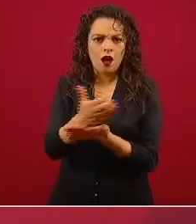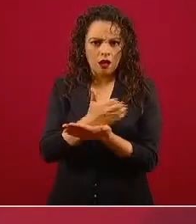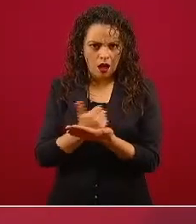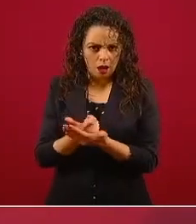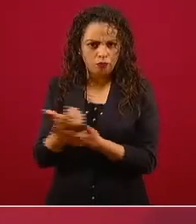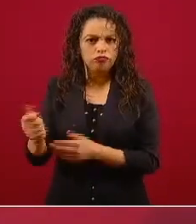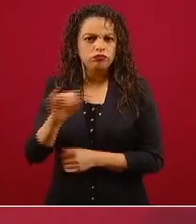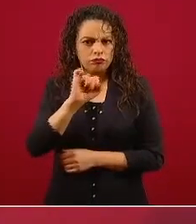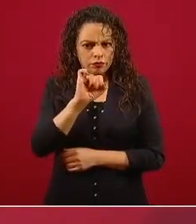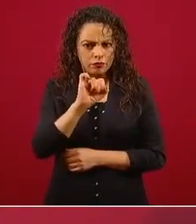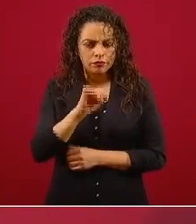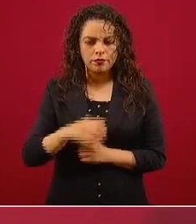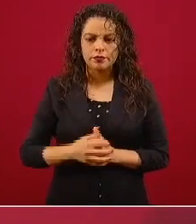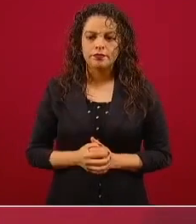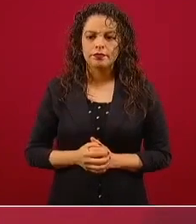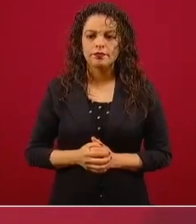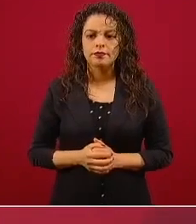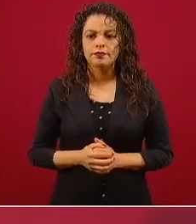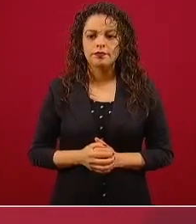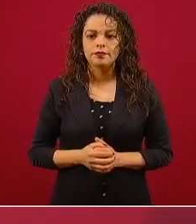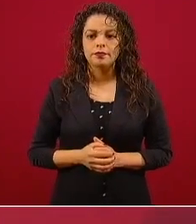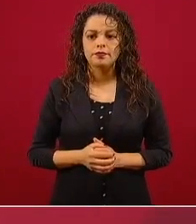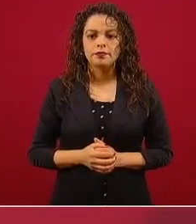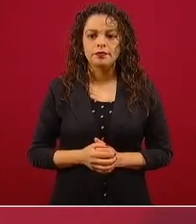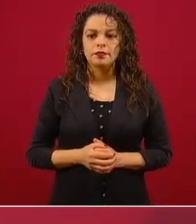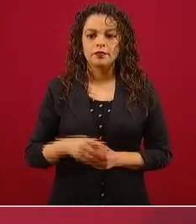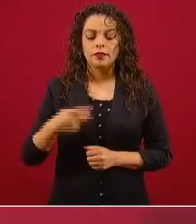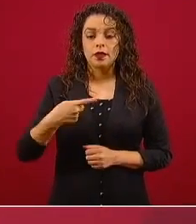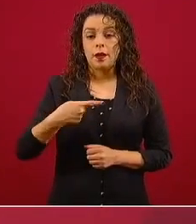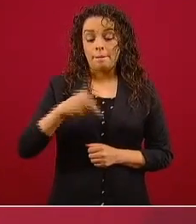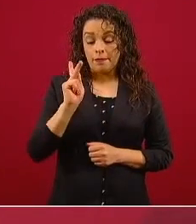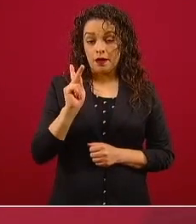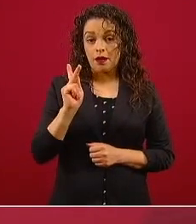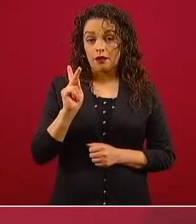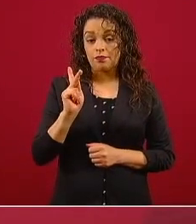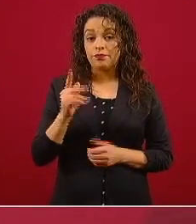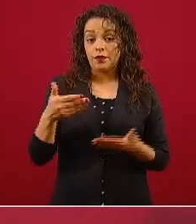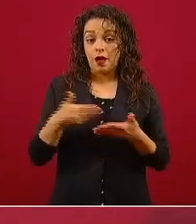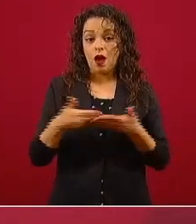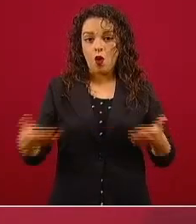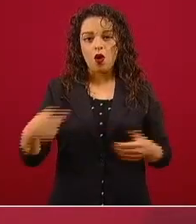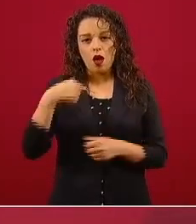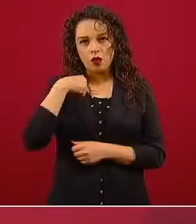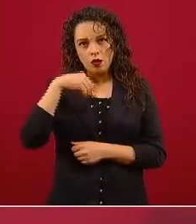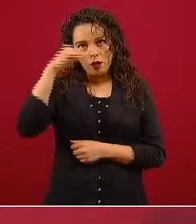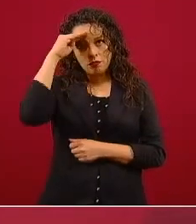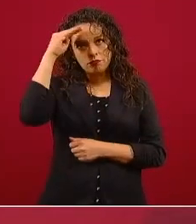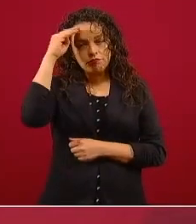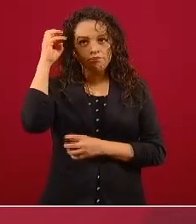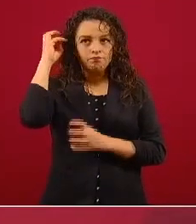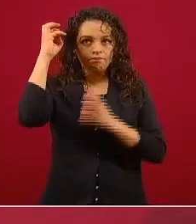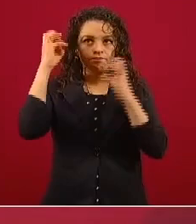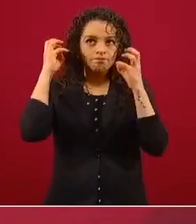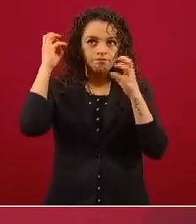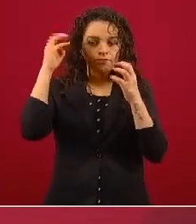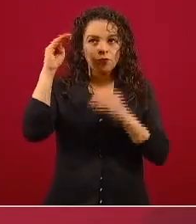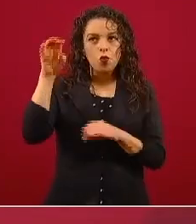Ahora que se vayan preparando, porque estoy buscando la manera de que